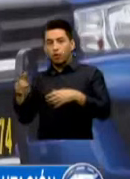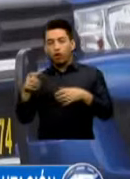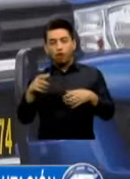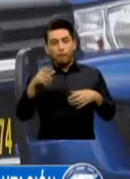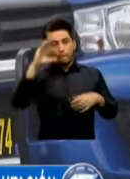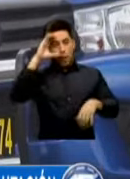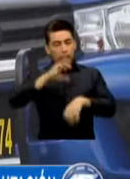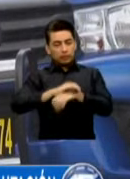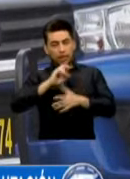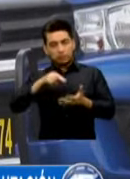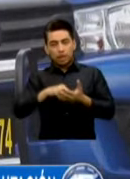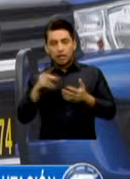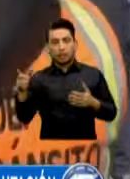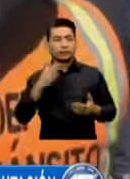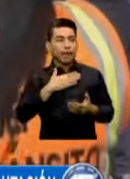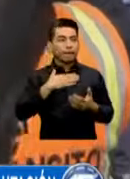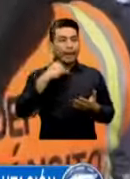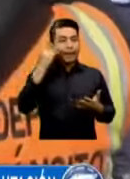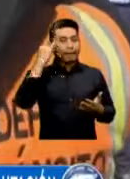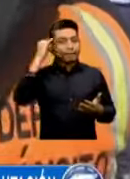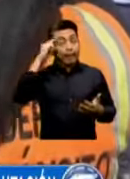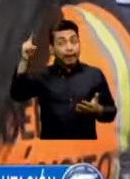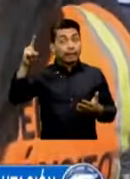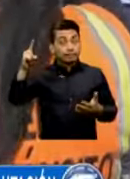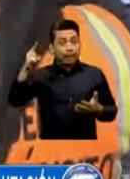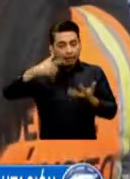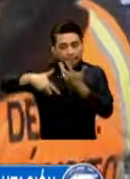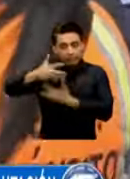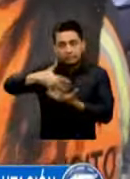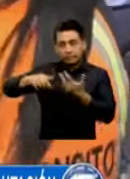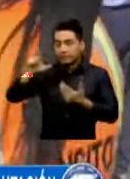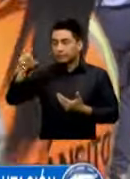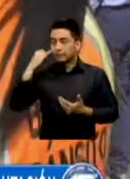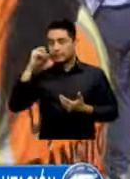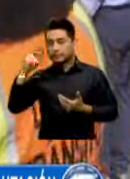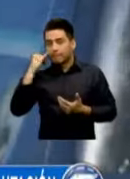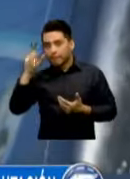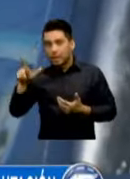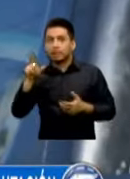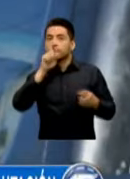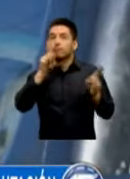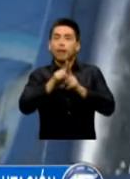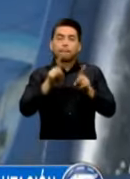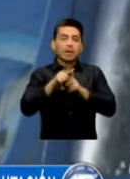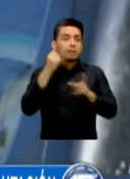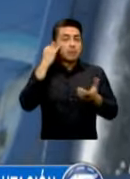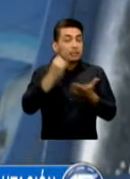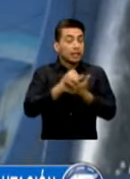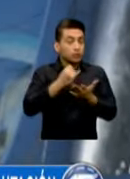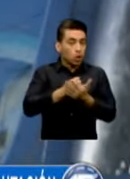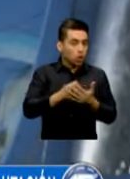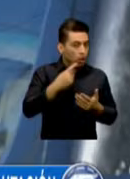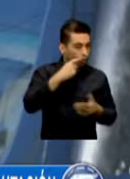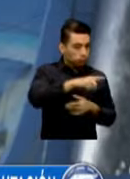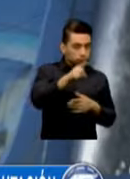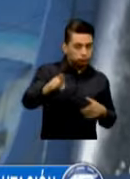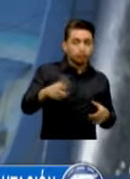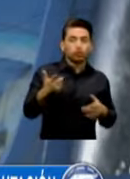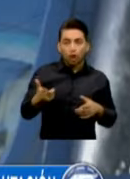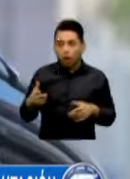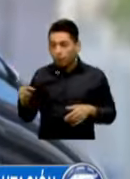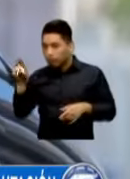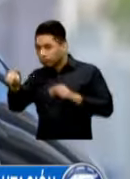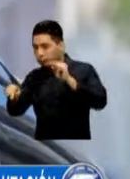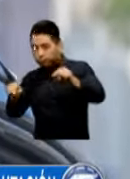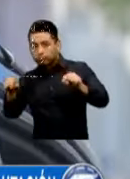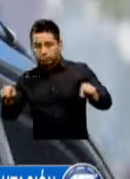Que Nos Ha Permitido Identificar Pistas Identificar Cultivos Y Se Le Ha Negado Ese Espacio A Las